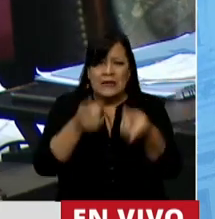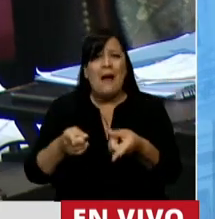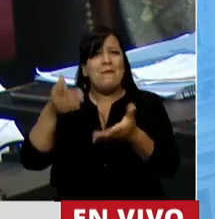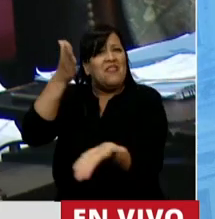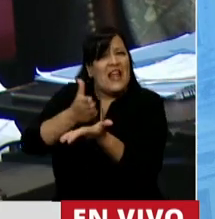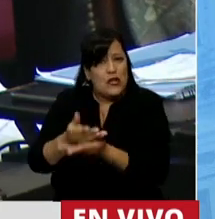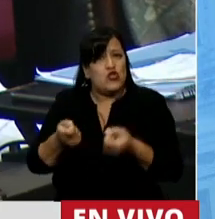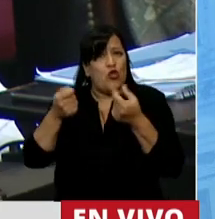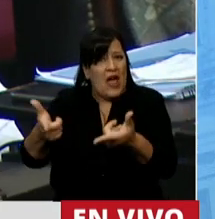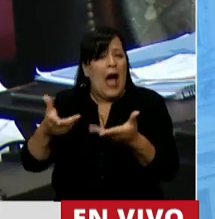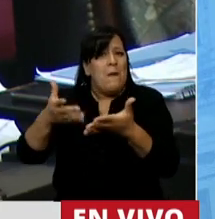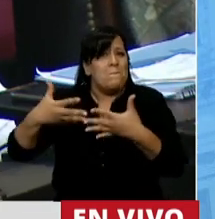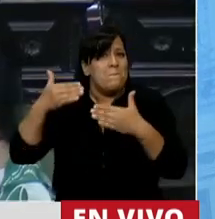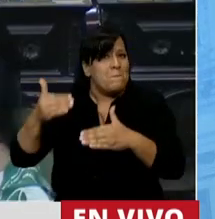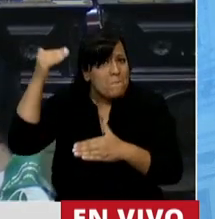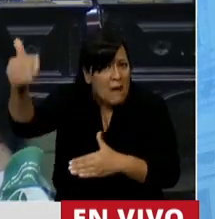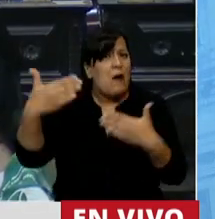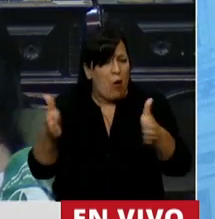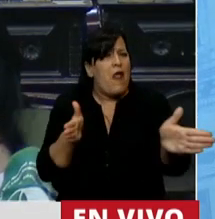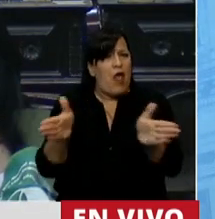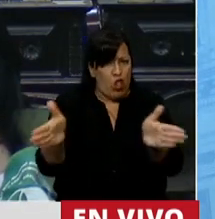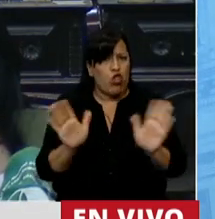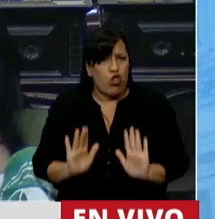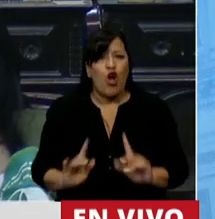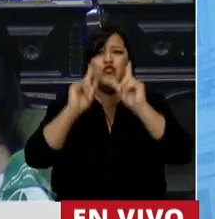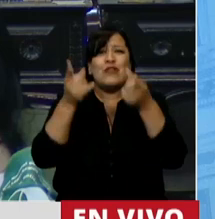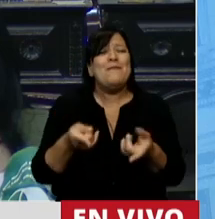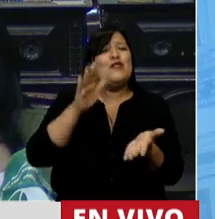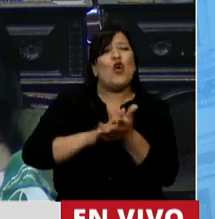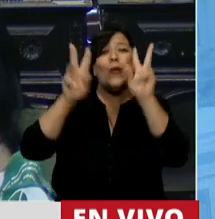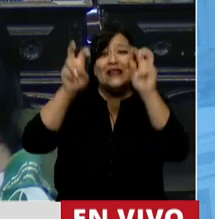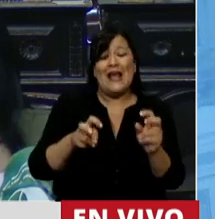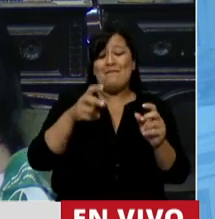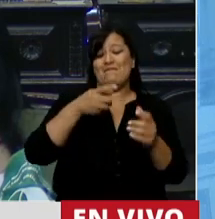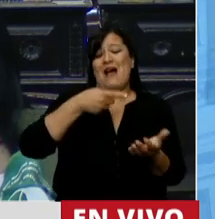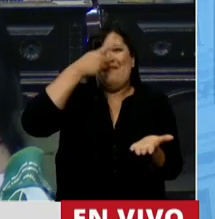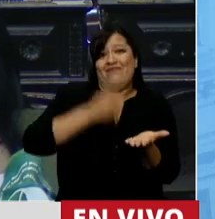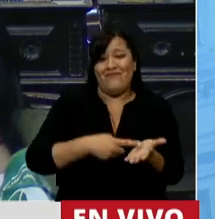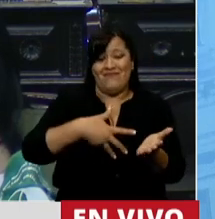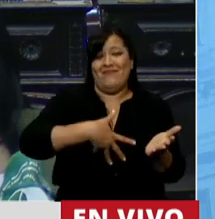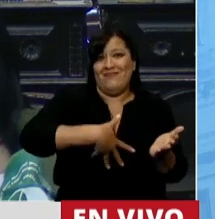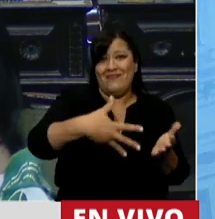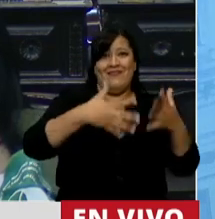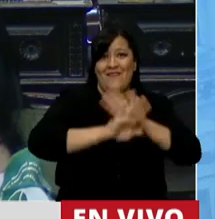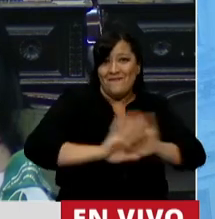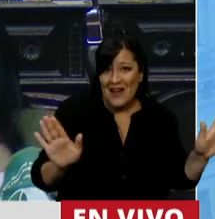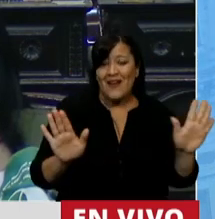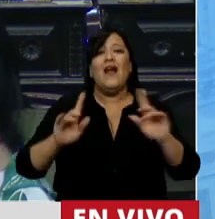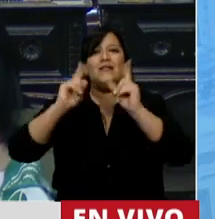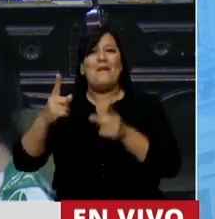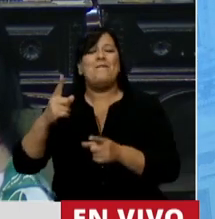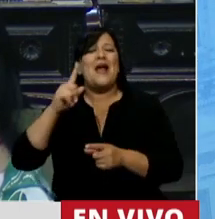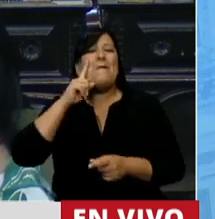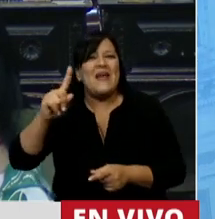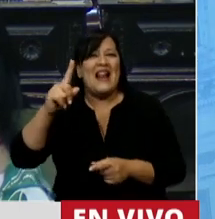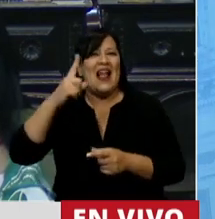se trata. Como también se dialoga entre la interrupción voluntaria del embarazo y los mil días. Para hacer realidad